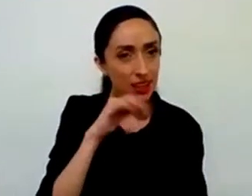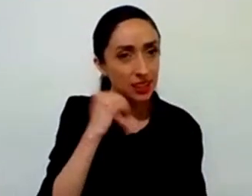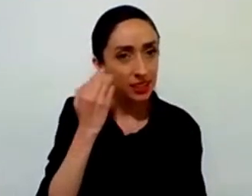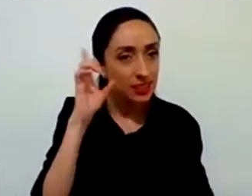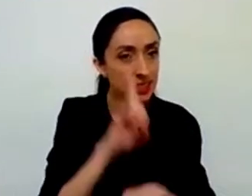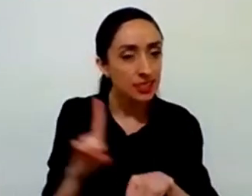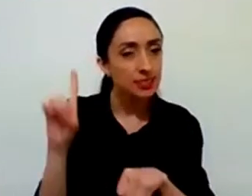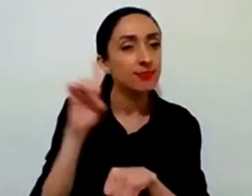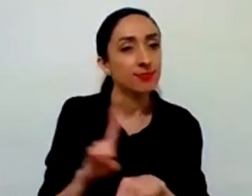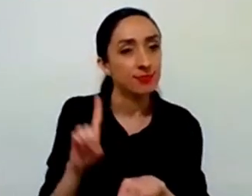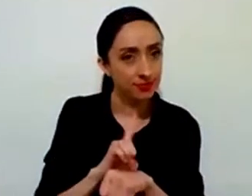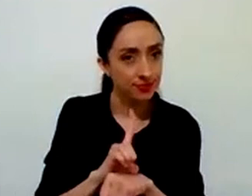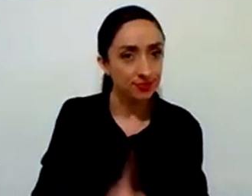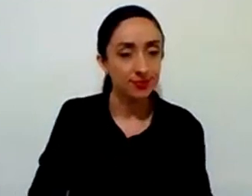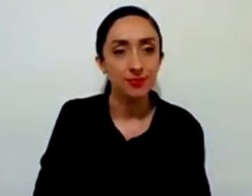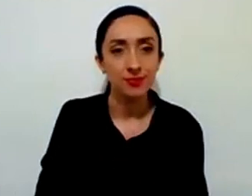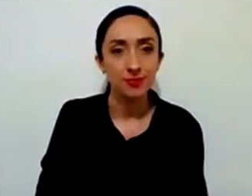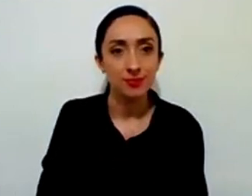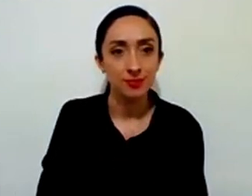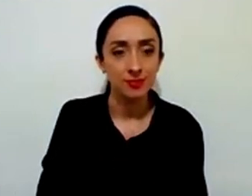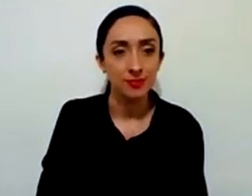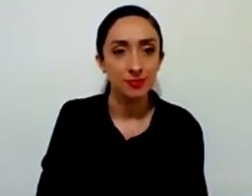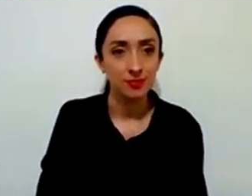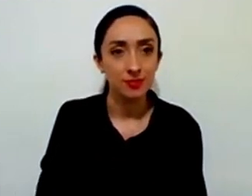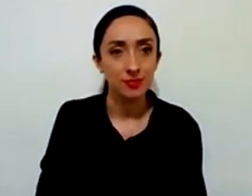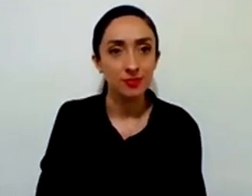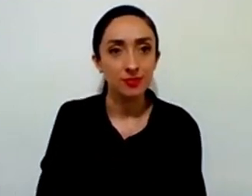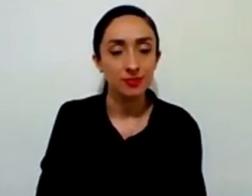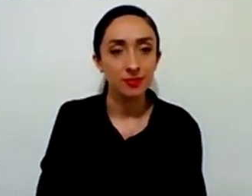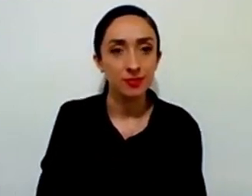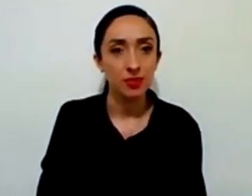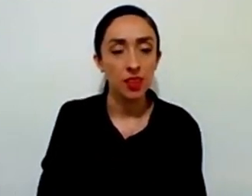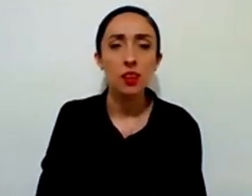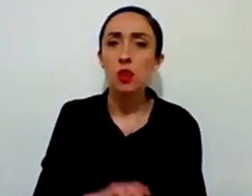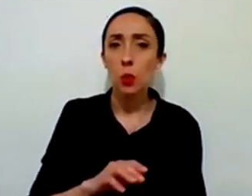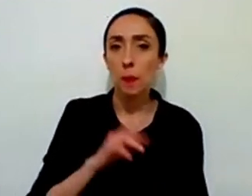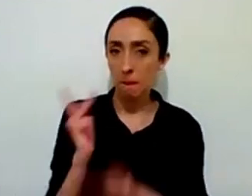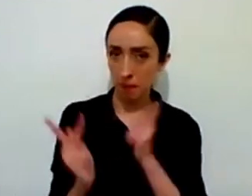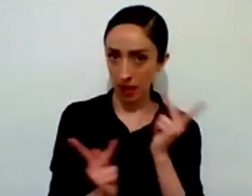nos podríamos preguntar una pregunta interesante ¿por qué?